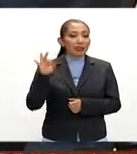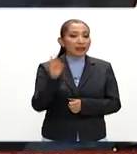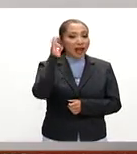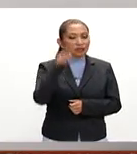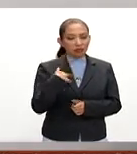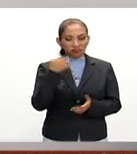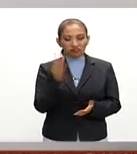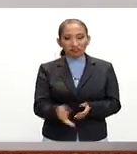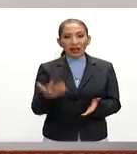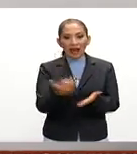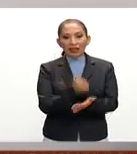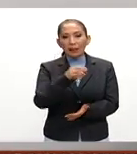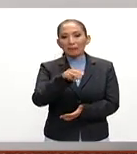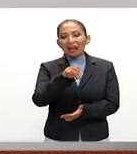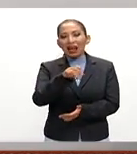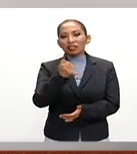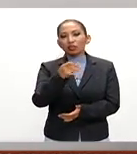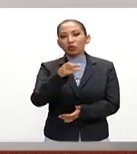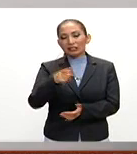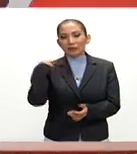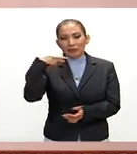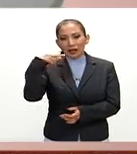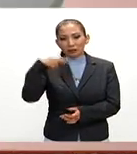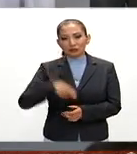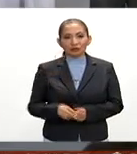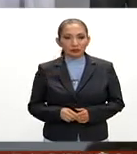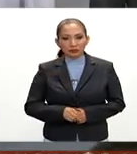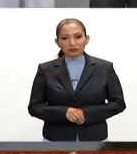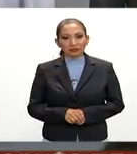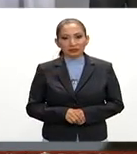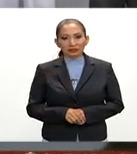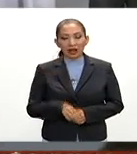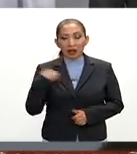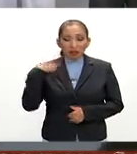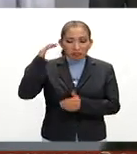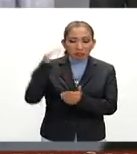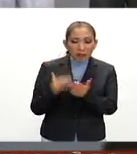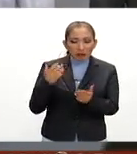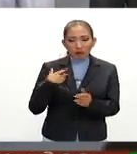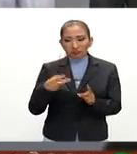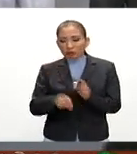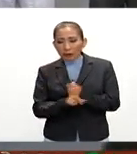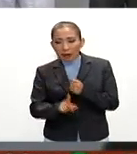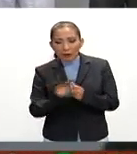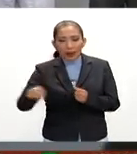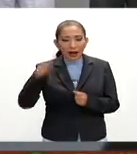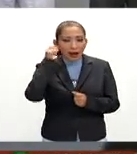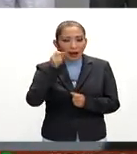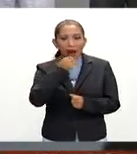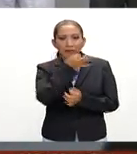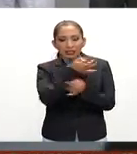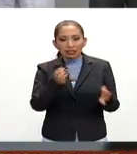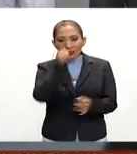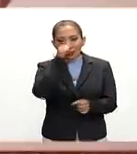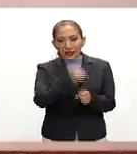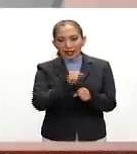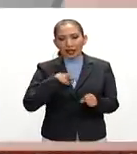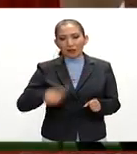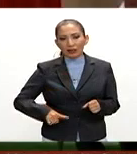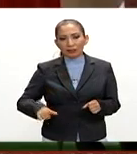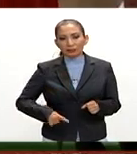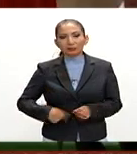ratifica triunfo de Miguel Ángel Yunes en Veracruz bajan los delitos en Guerrero informa la secretaría de gobernación